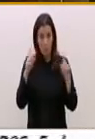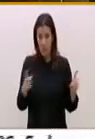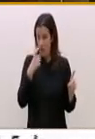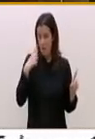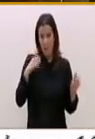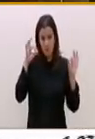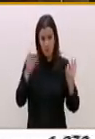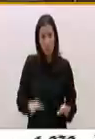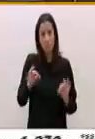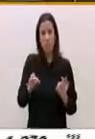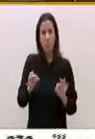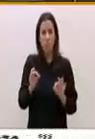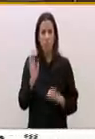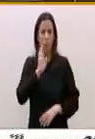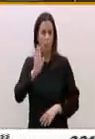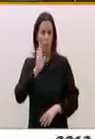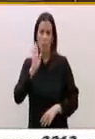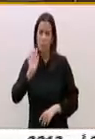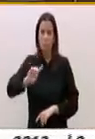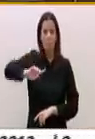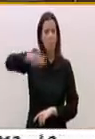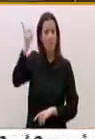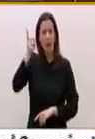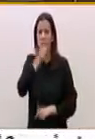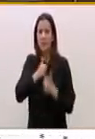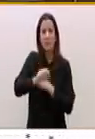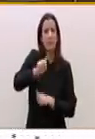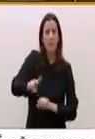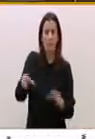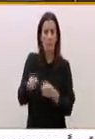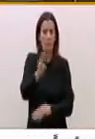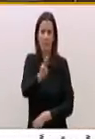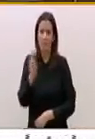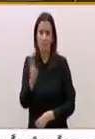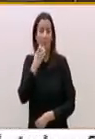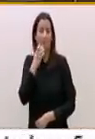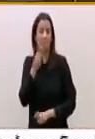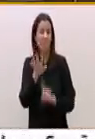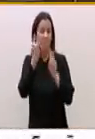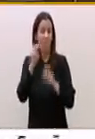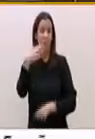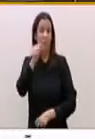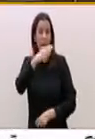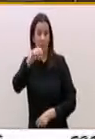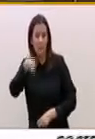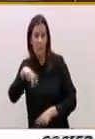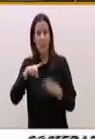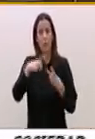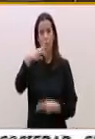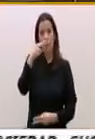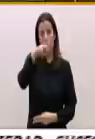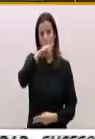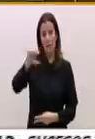corrupción, fundamentalmente de su partido, envuelto en casos como Bárcenas y Gürtel. El mismo Consejo de Europa